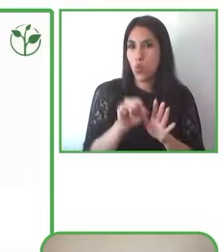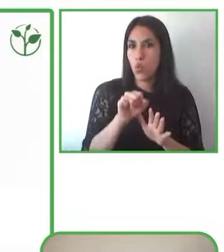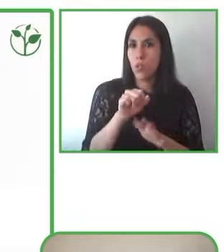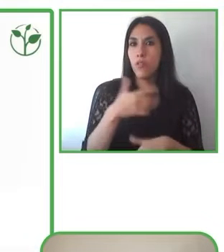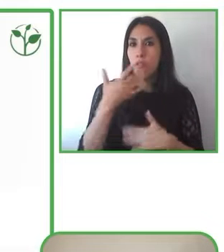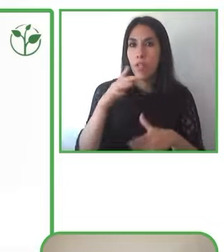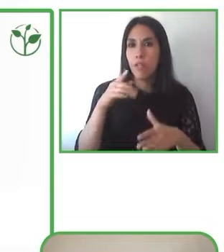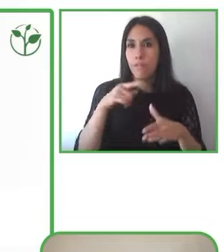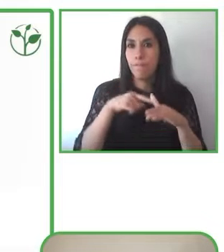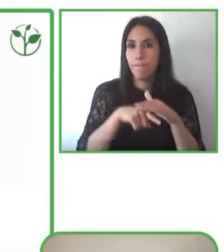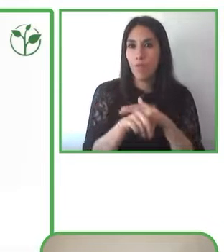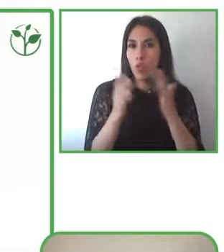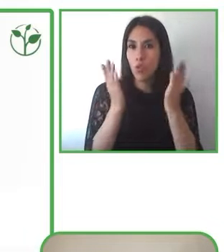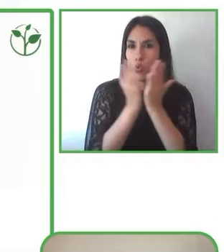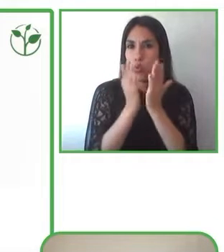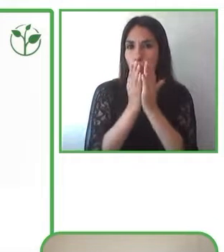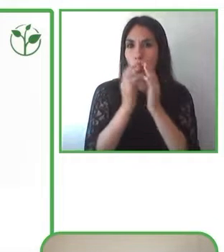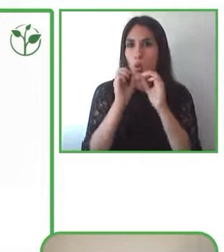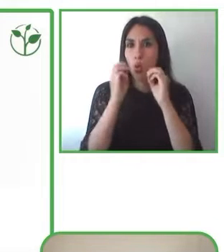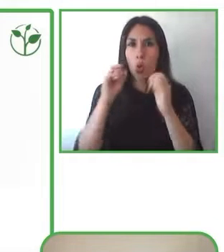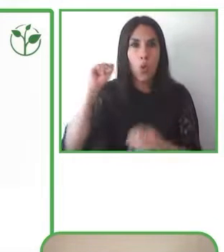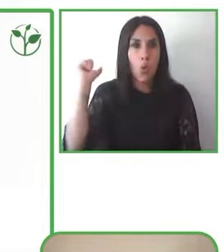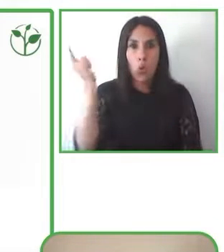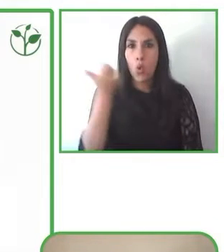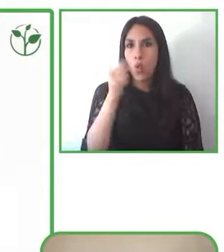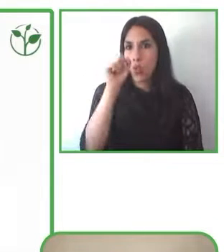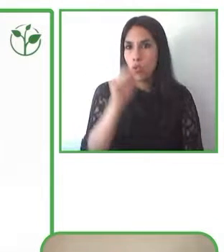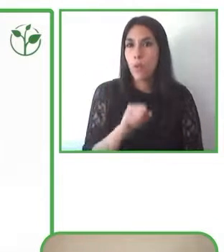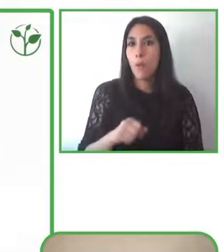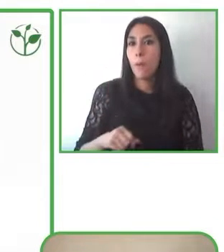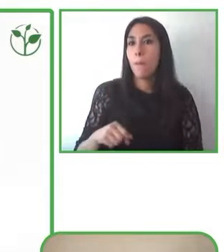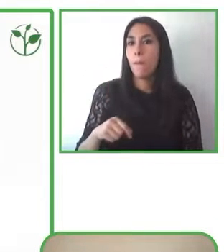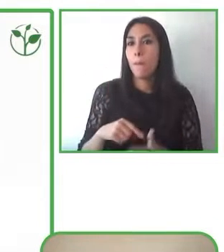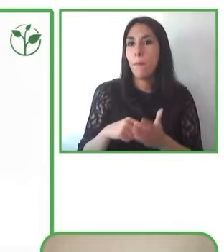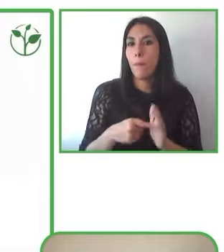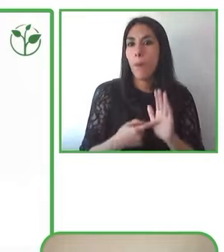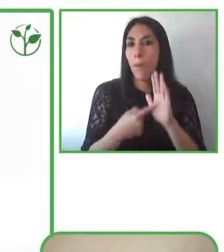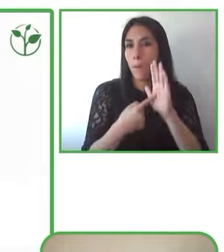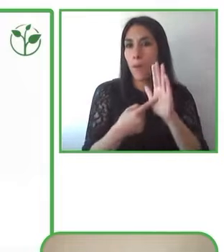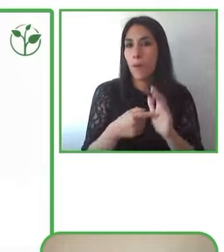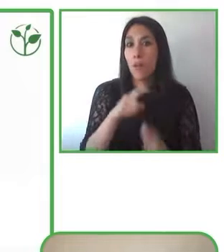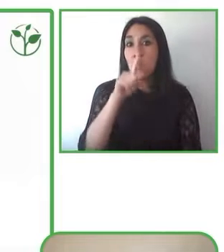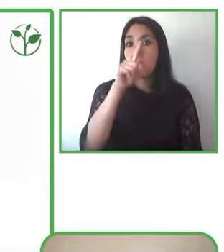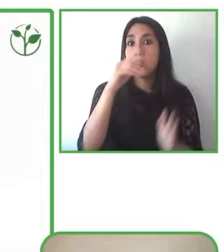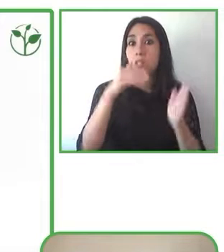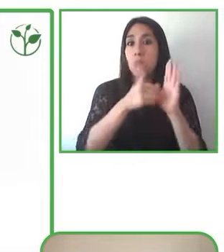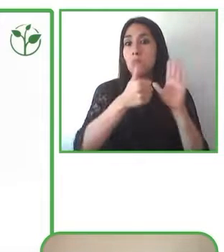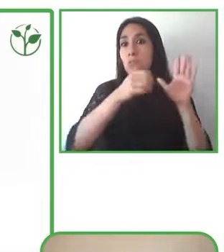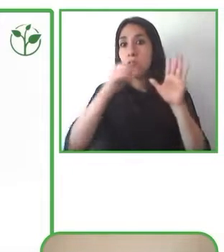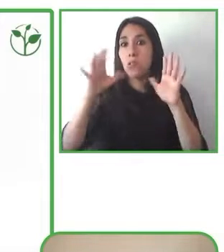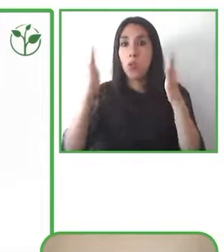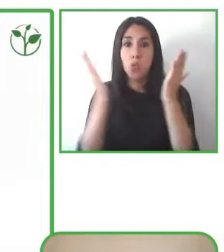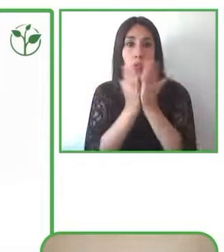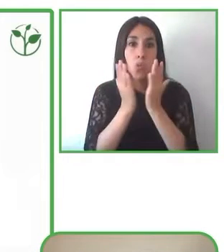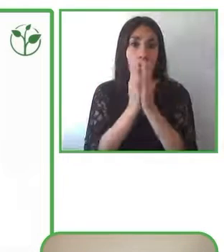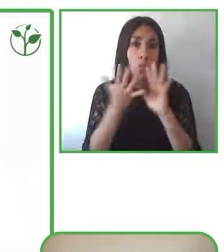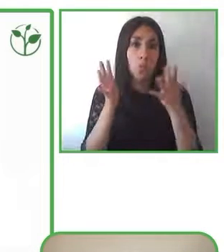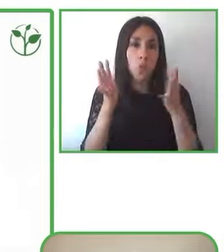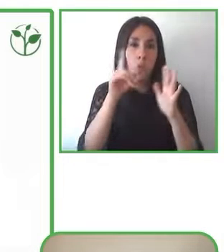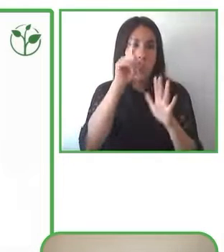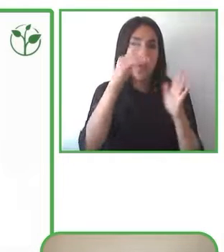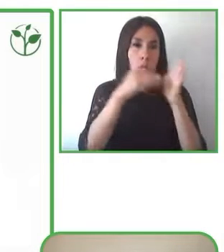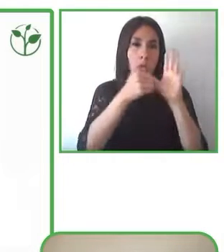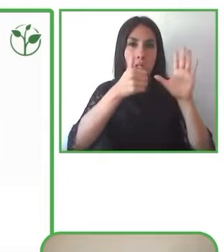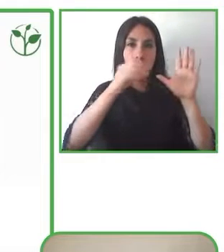tenemos del orden de 1.600 alumnos que incluyen unos 600 alumnos en los talleres y el